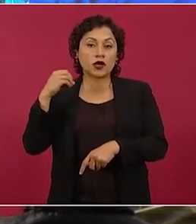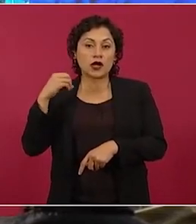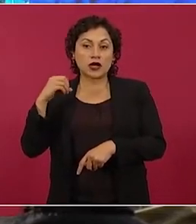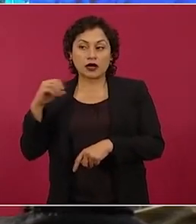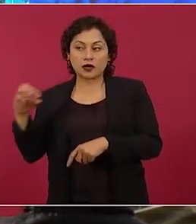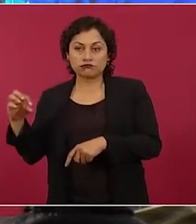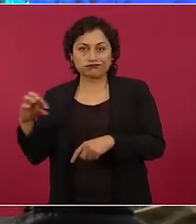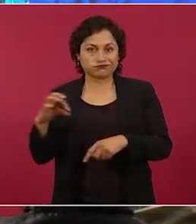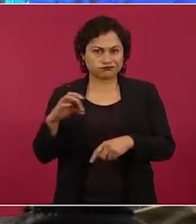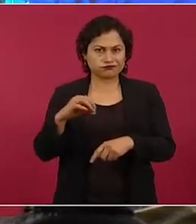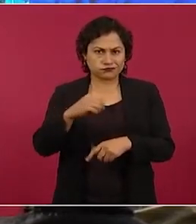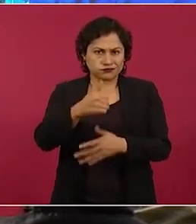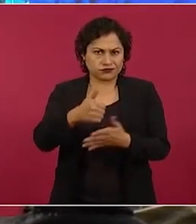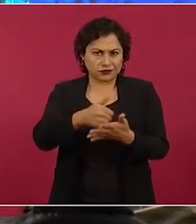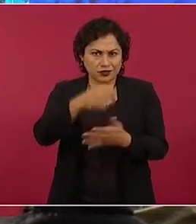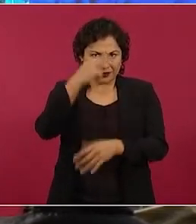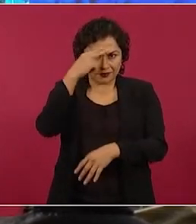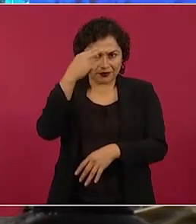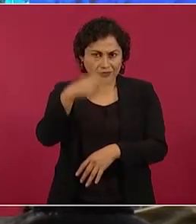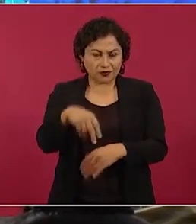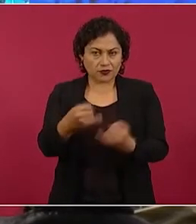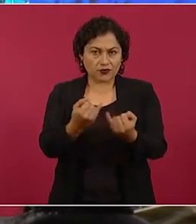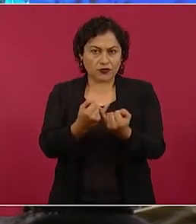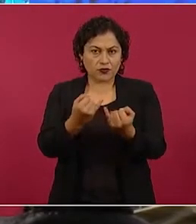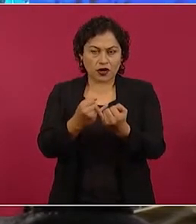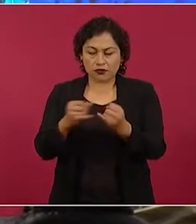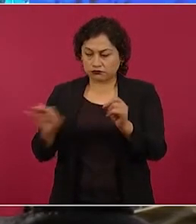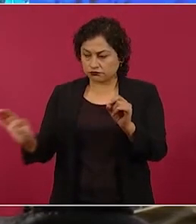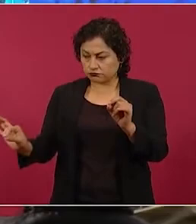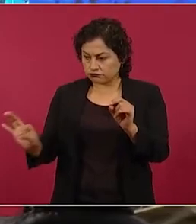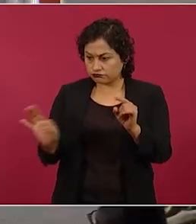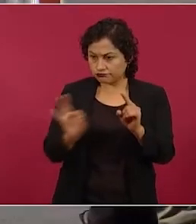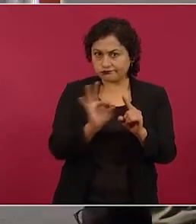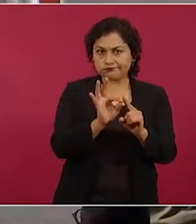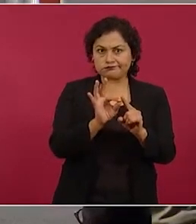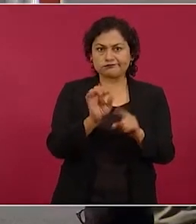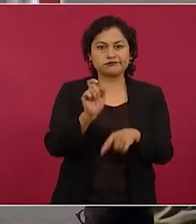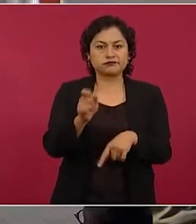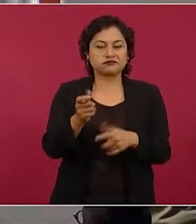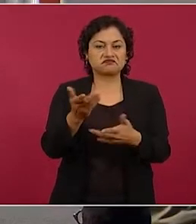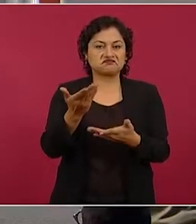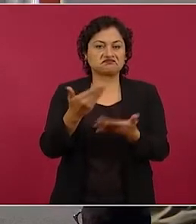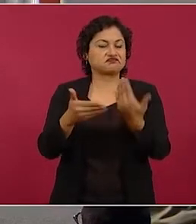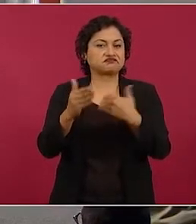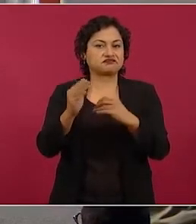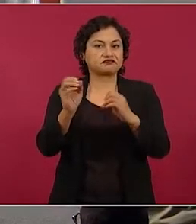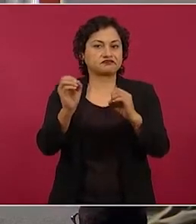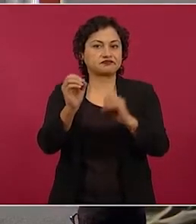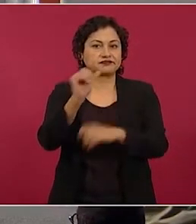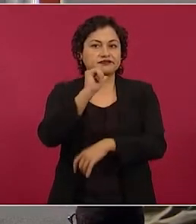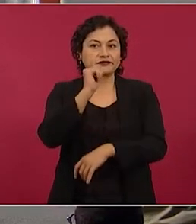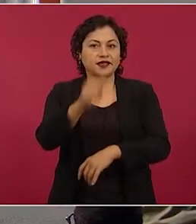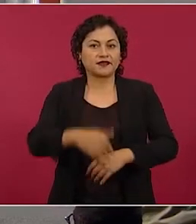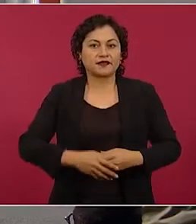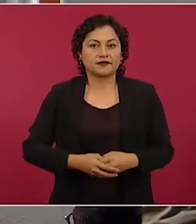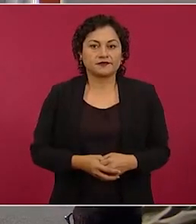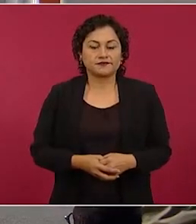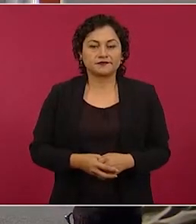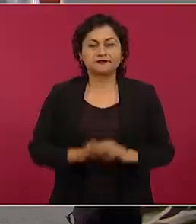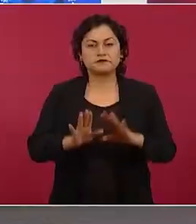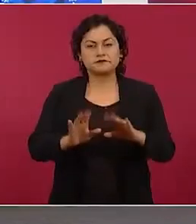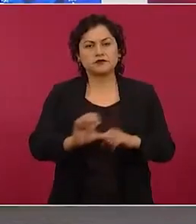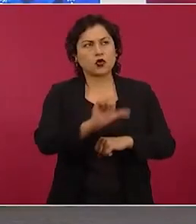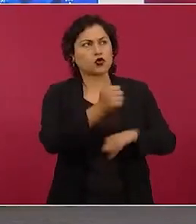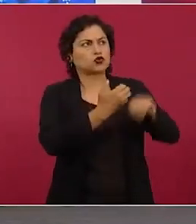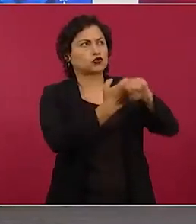porque no había crecimiento, tampoco en otros estados del país,